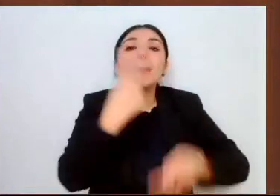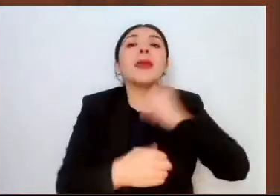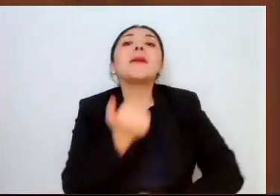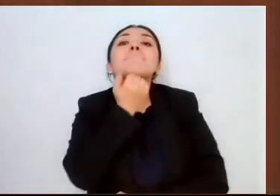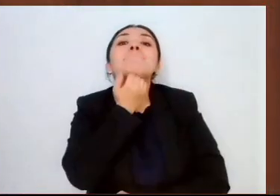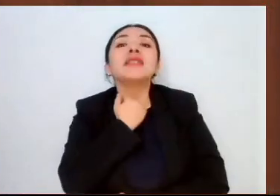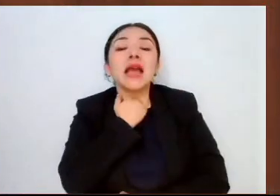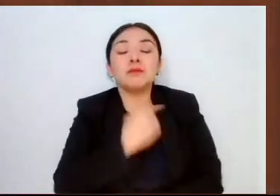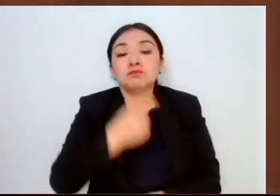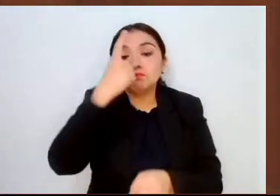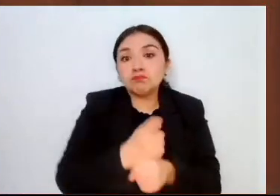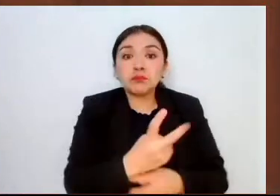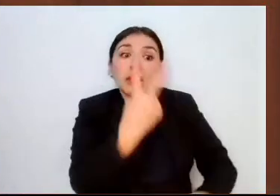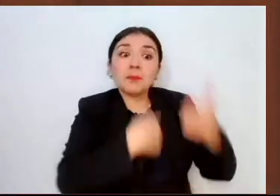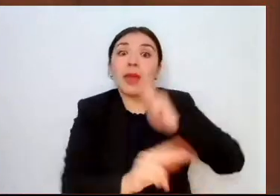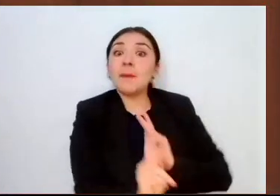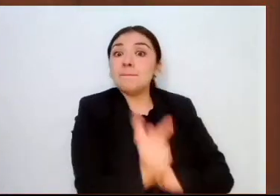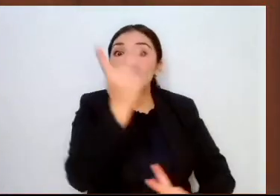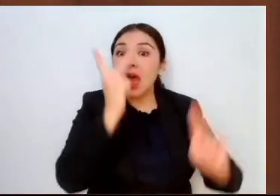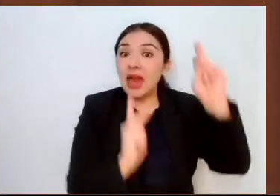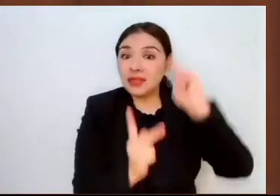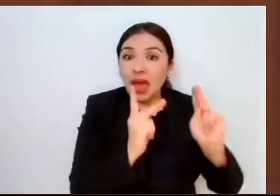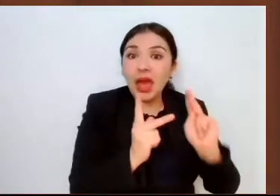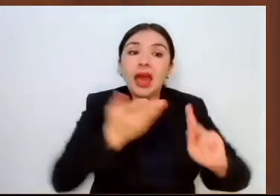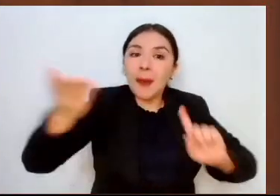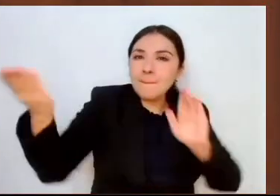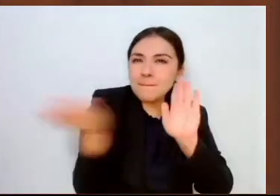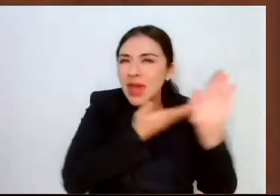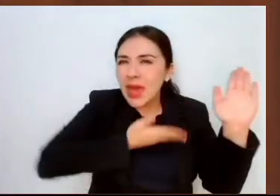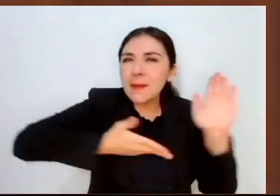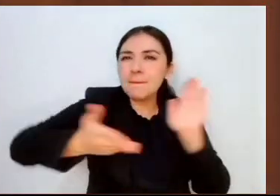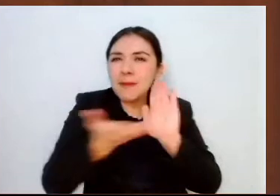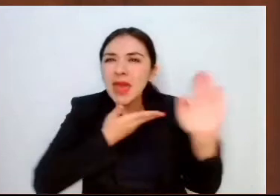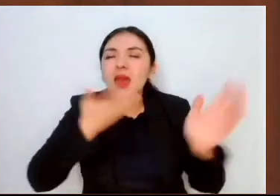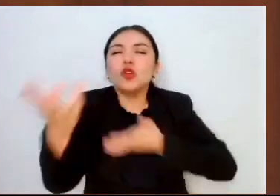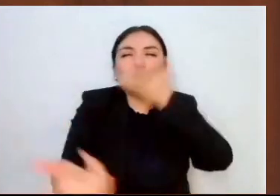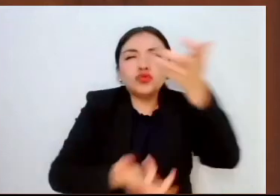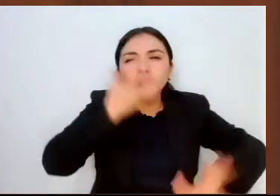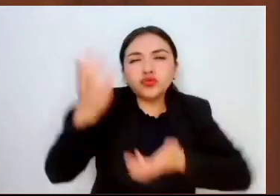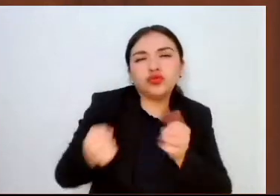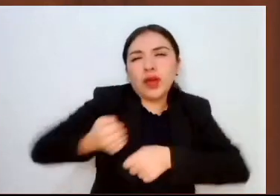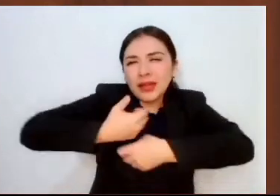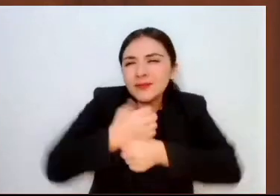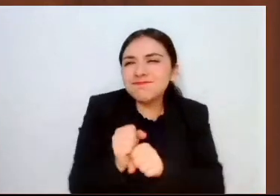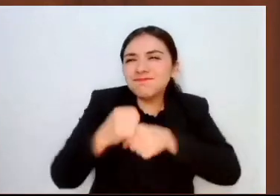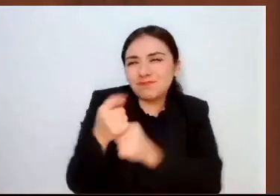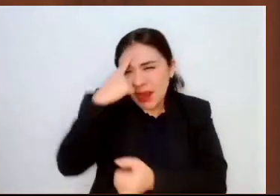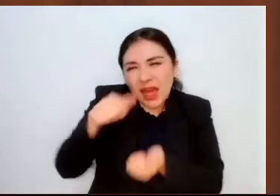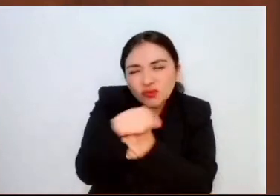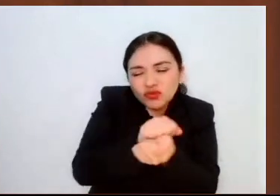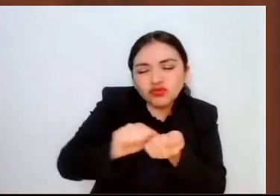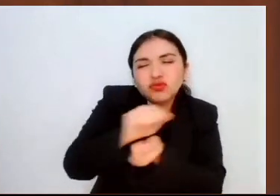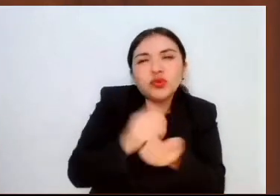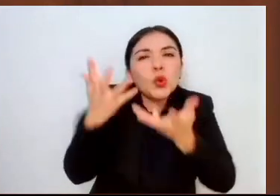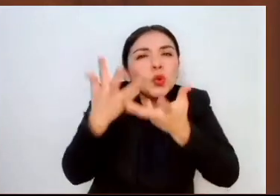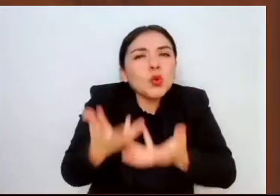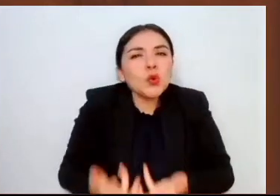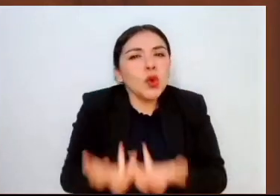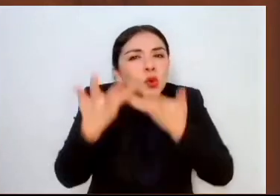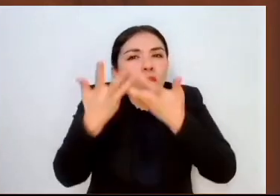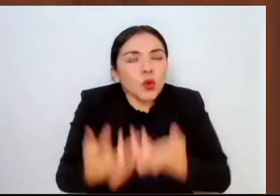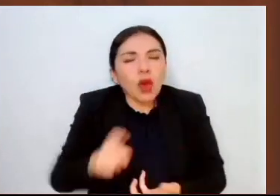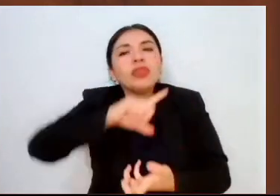producción de planta, el cultivo, la cosecha, la cocción, la molienda, la fermentación, la